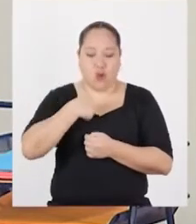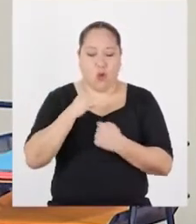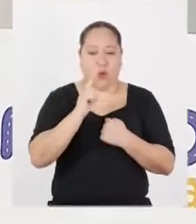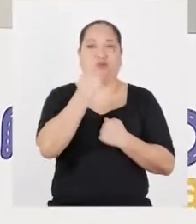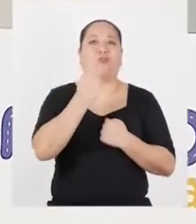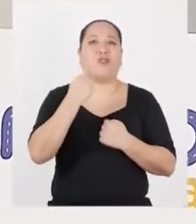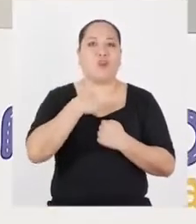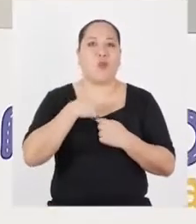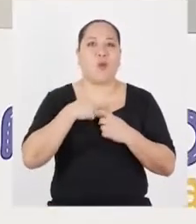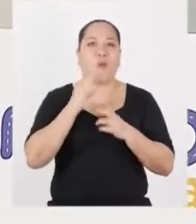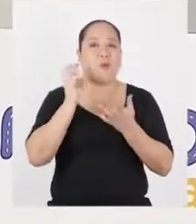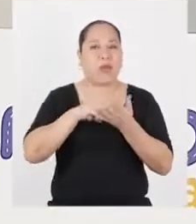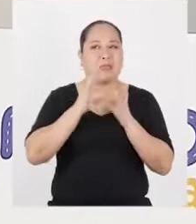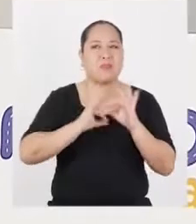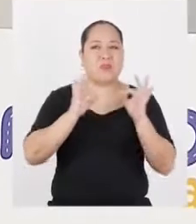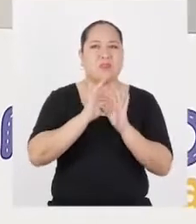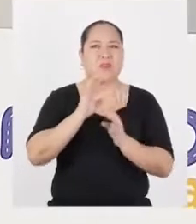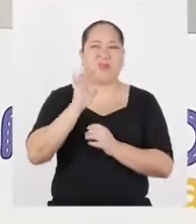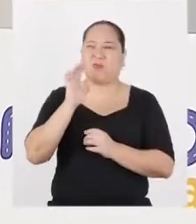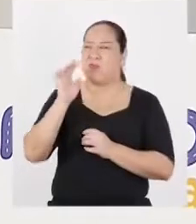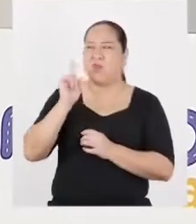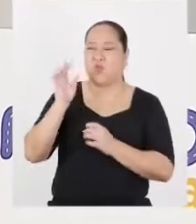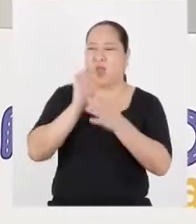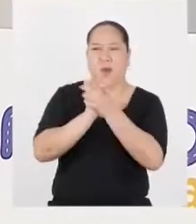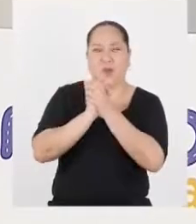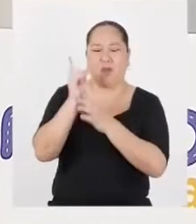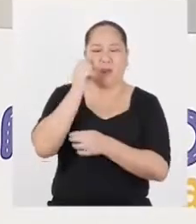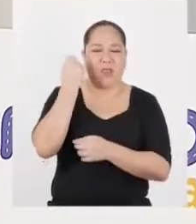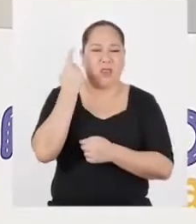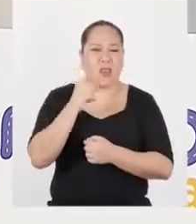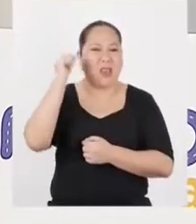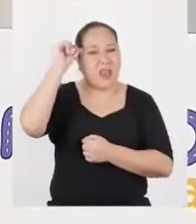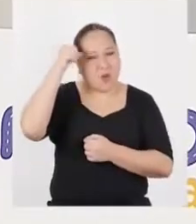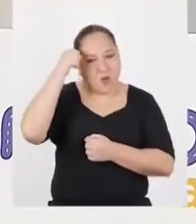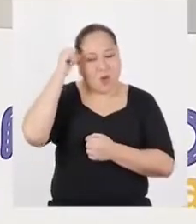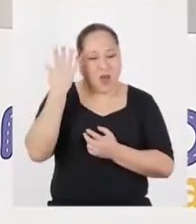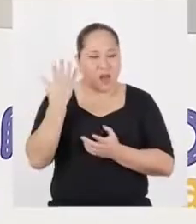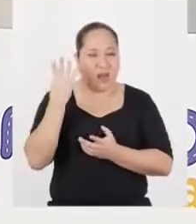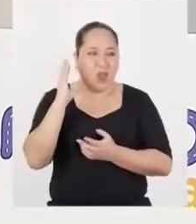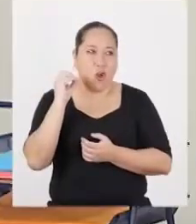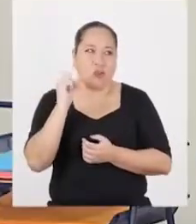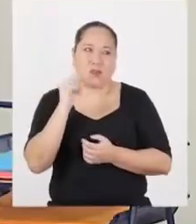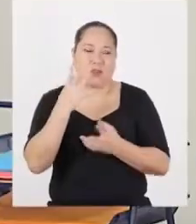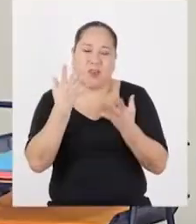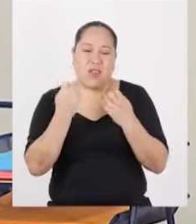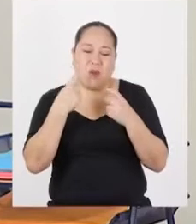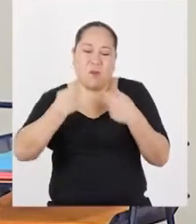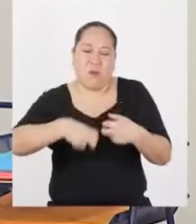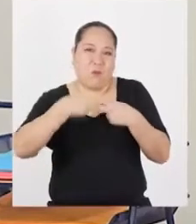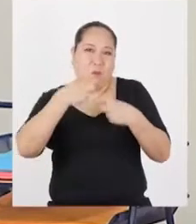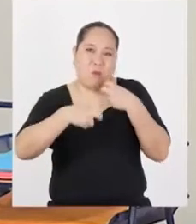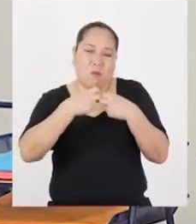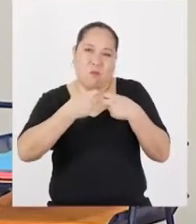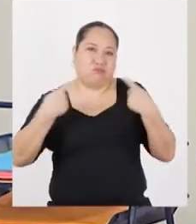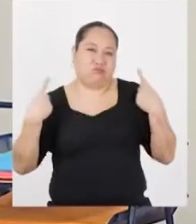prioridad. Eso no lo va a entender su amigo. Y recuerda que Oscar no quiere pelearse con él. Pues a veces hace